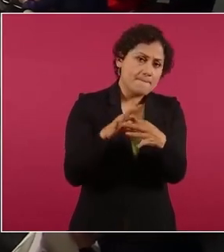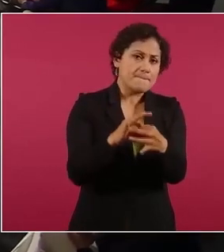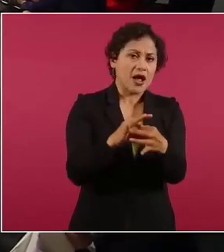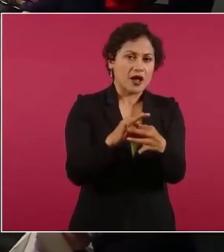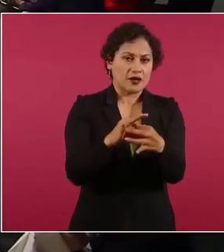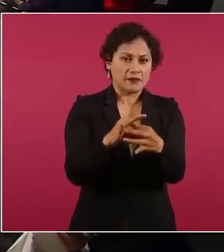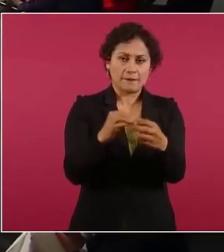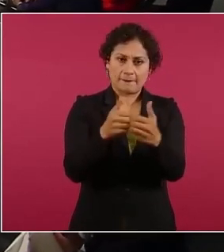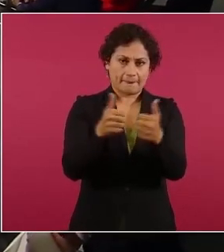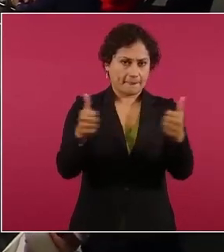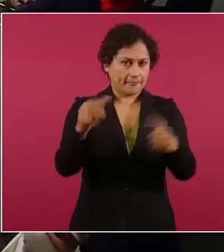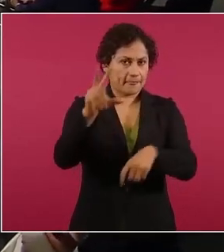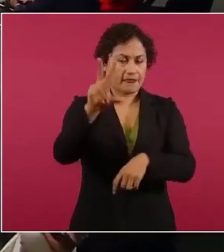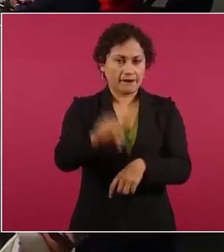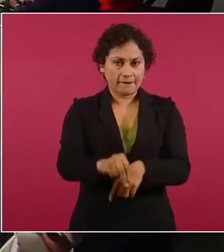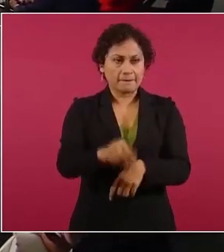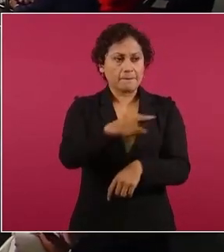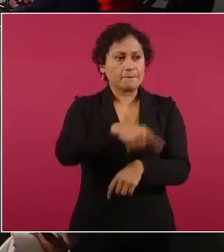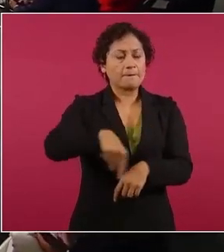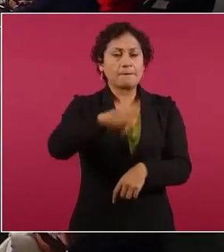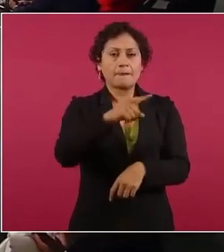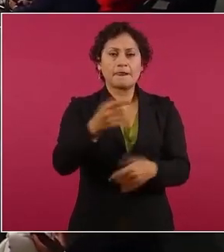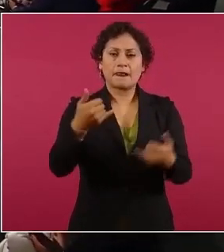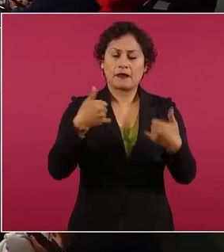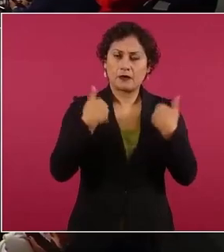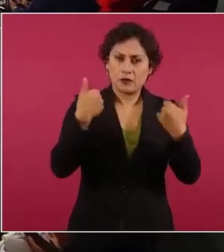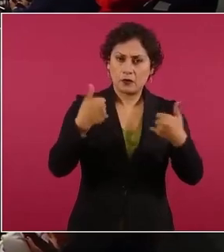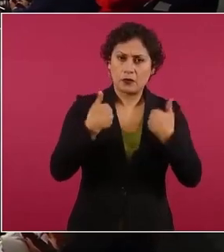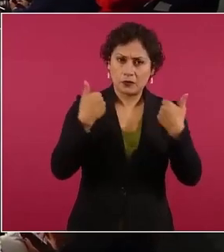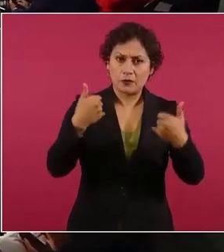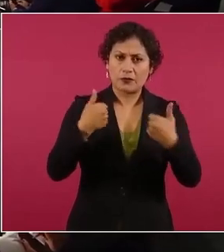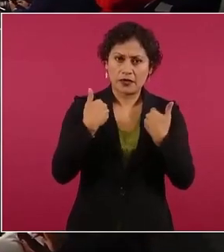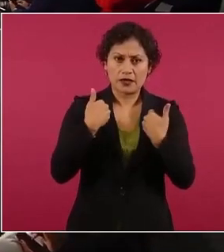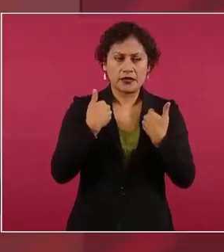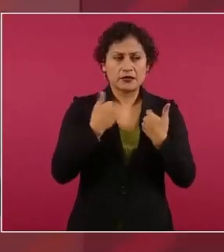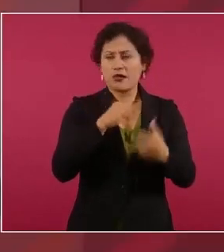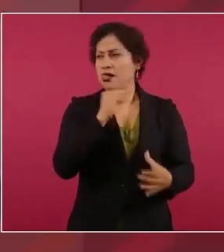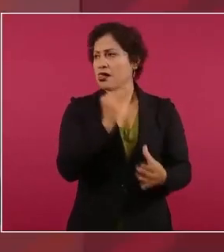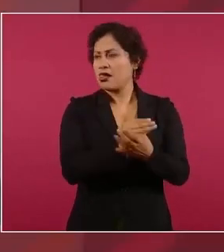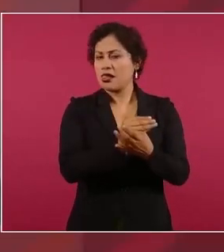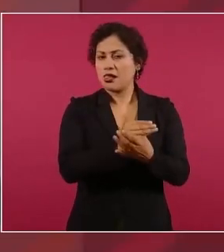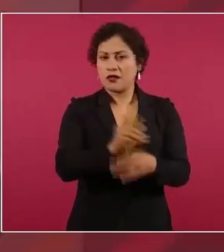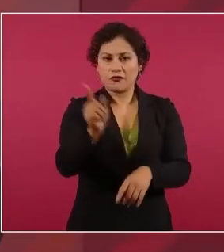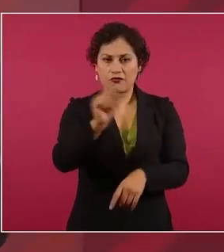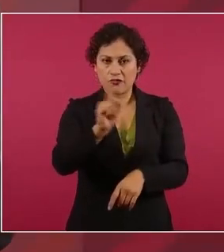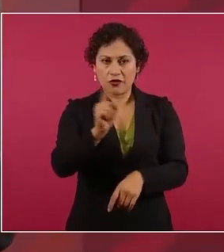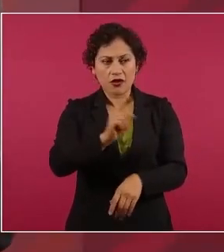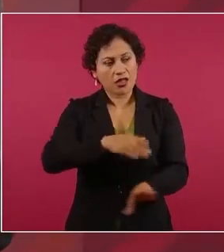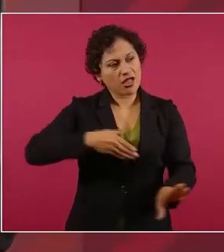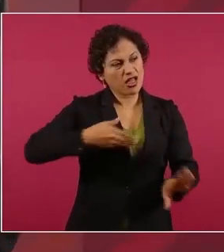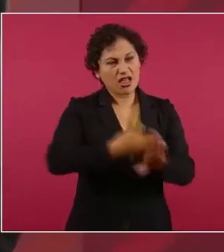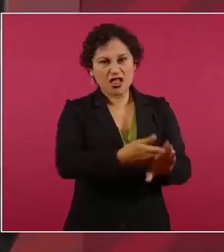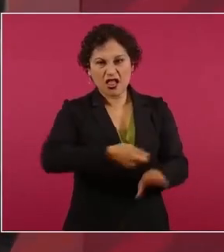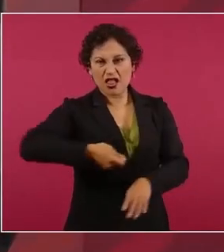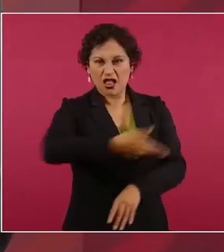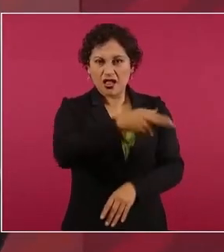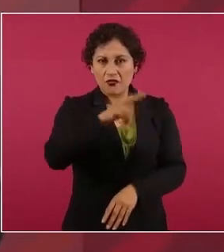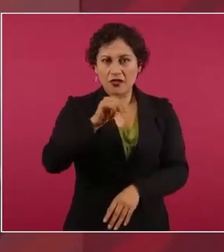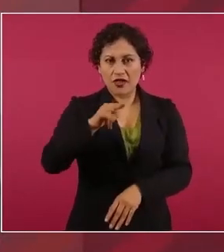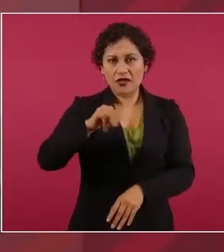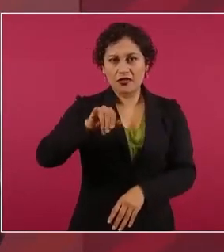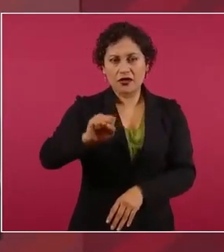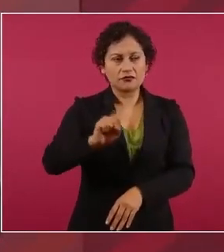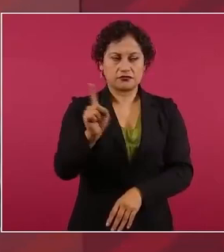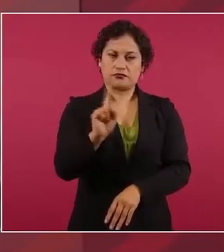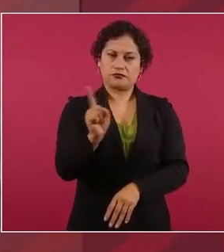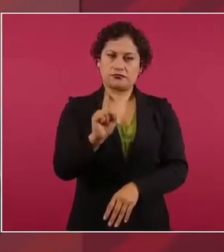que no se le dé la espalda a los jóvenes que nunca más se les vuelva a llamar ninis de manera despectiva